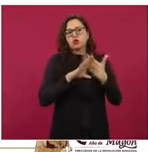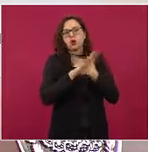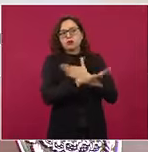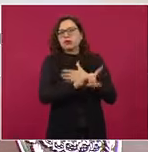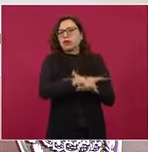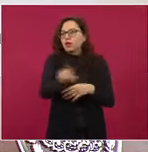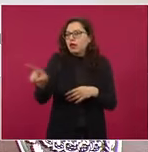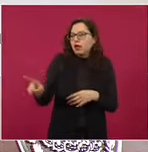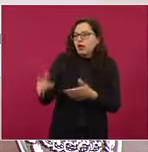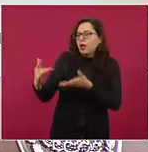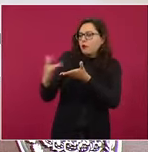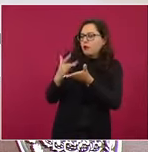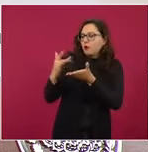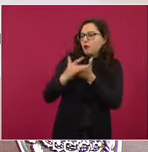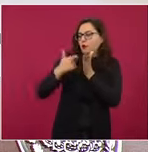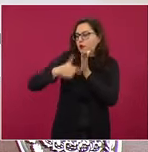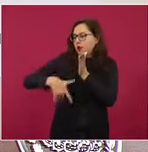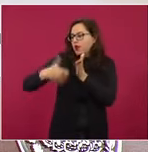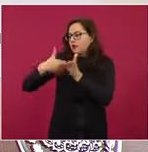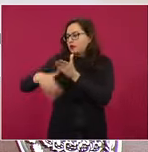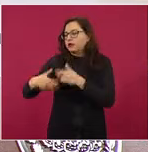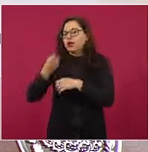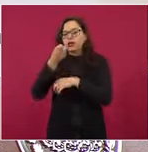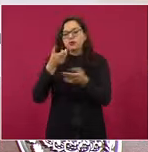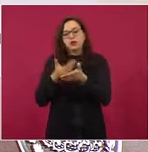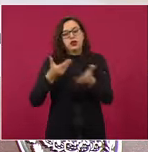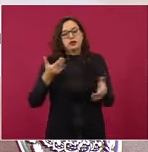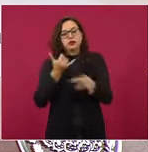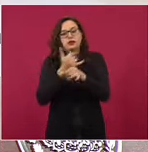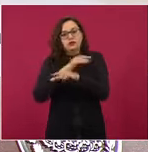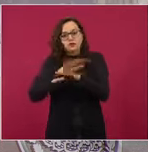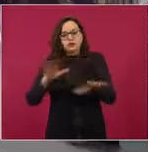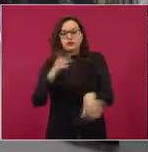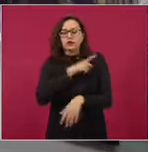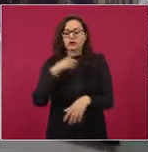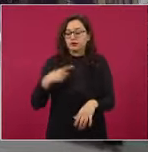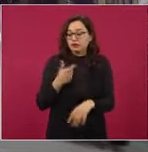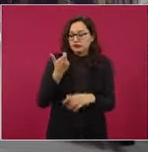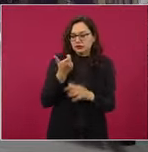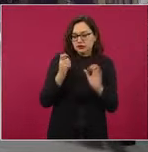empoderados con información, sin lugar a dudas, hemos rendido nuestro dinero. Gracias.